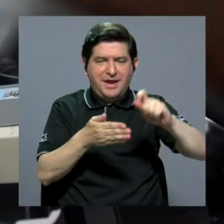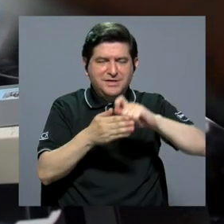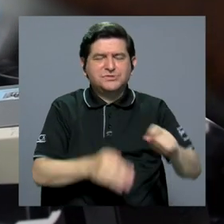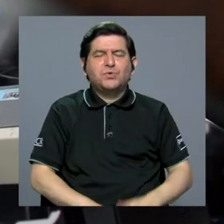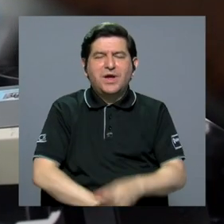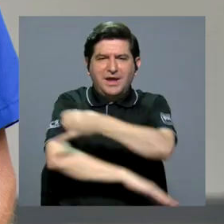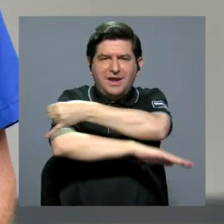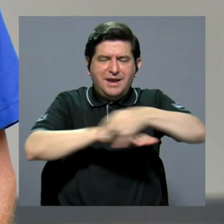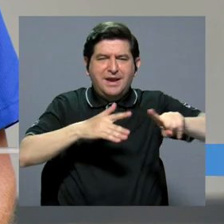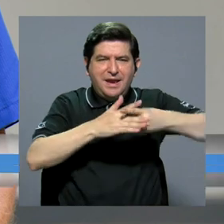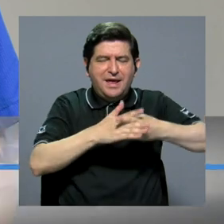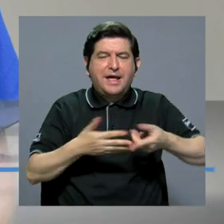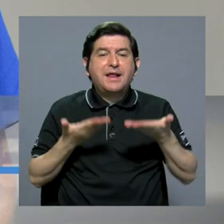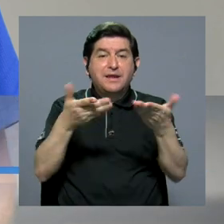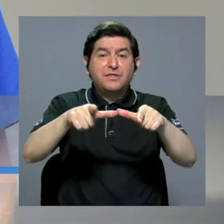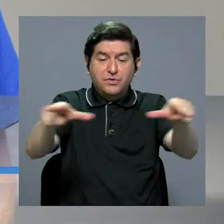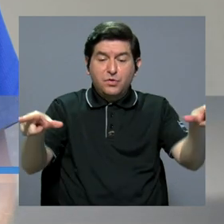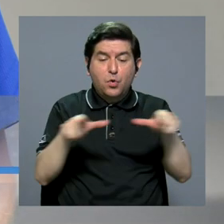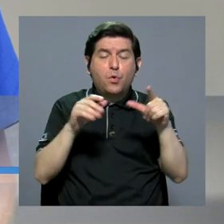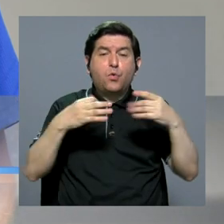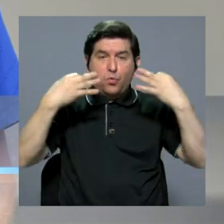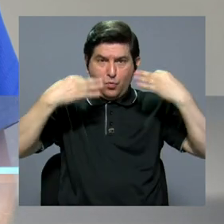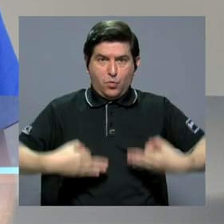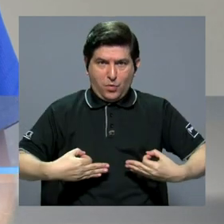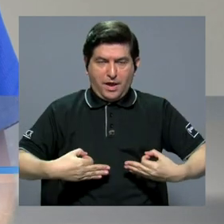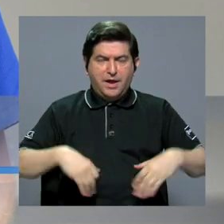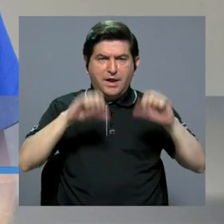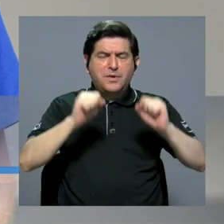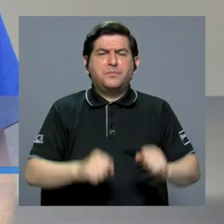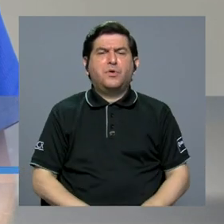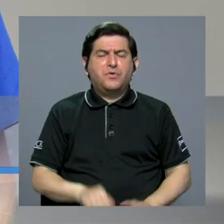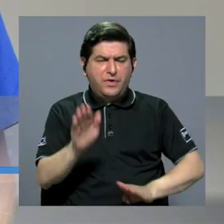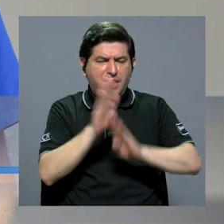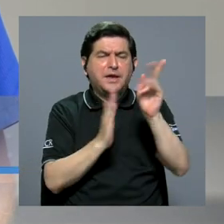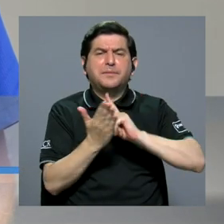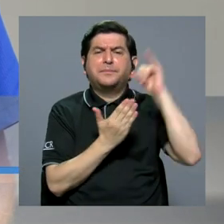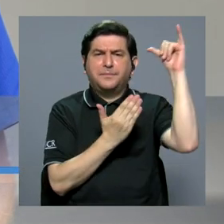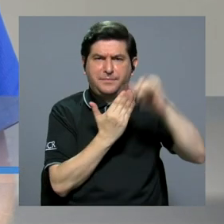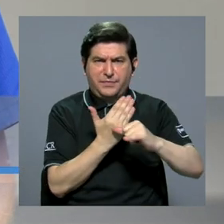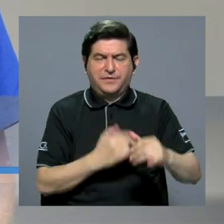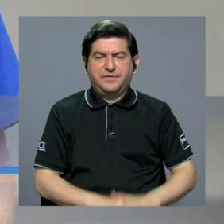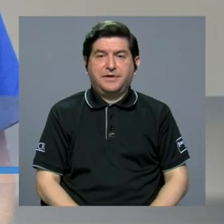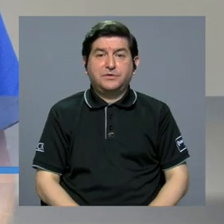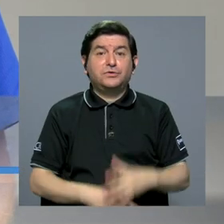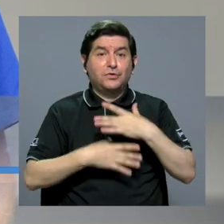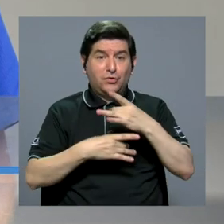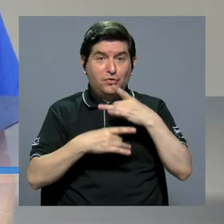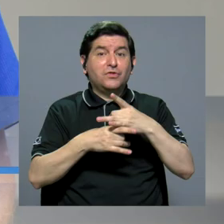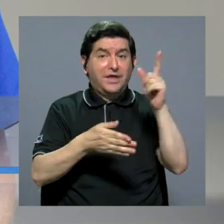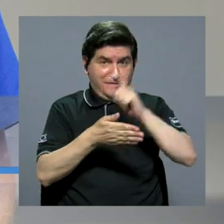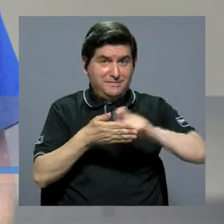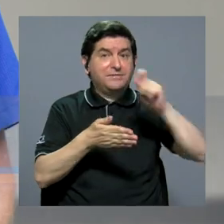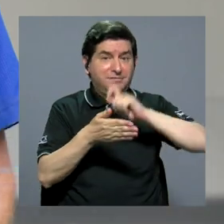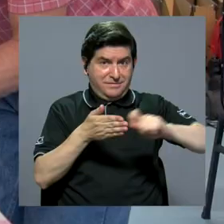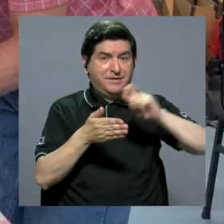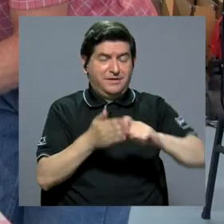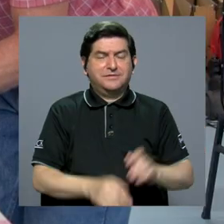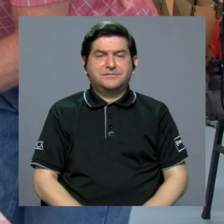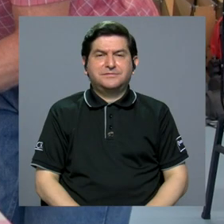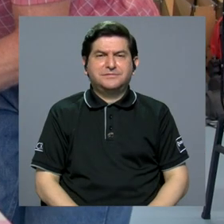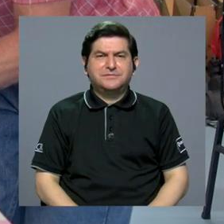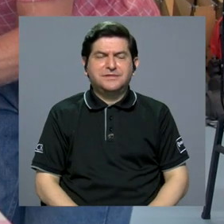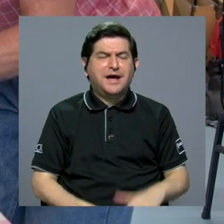La Escuela de Ingeniería Mecánica le brindó un espacio físico para poder desarrollar el proyecto y porque es de interés de la escuela,